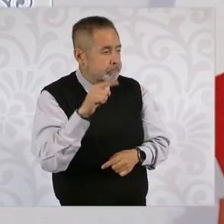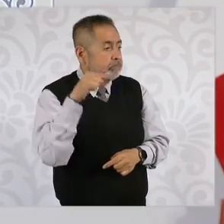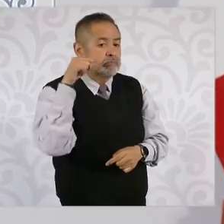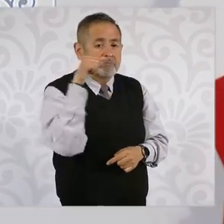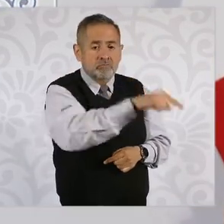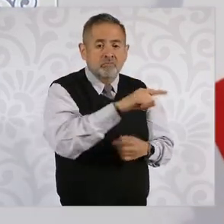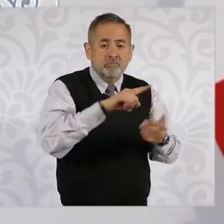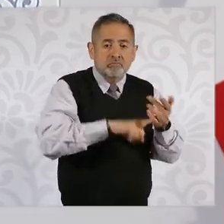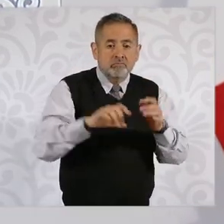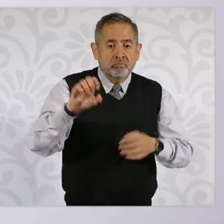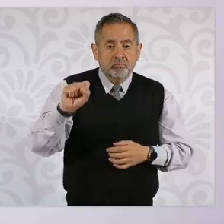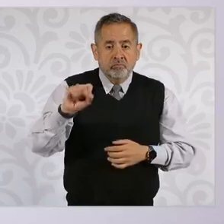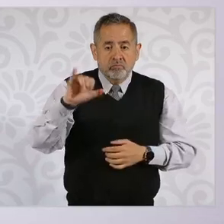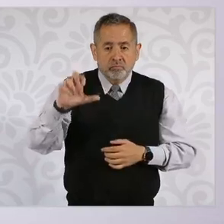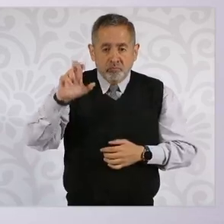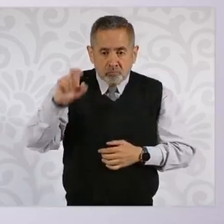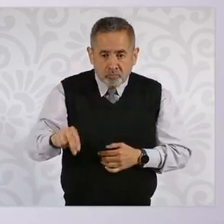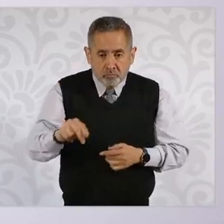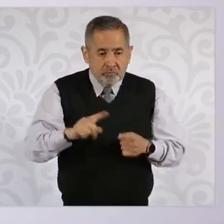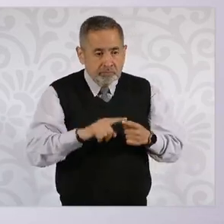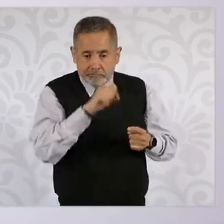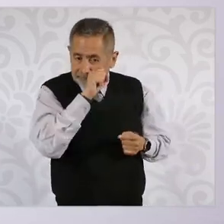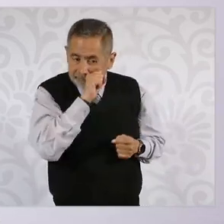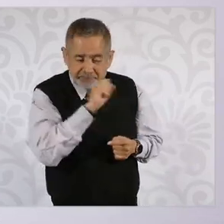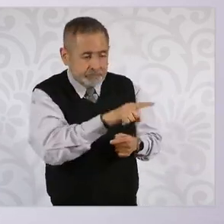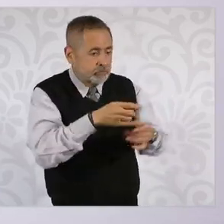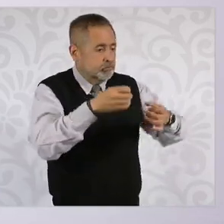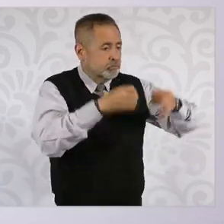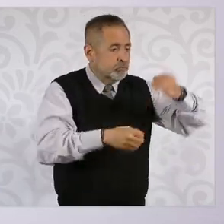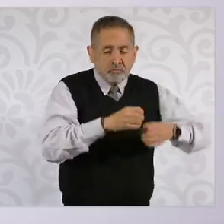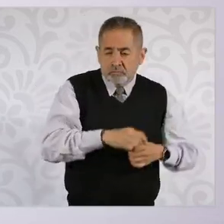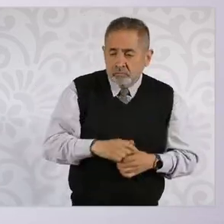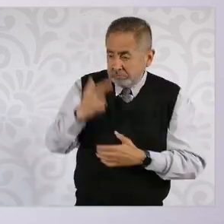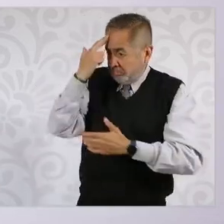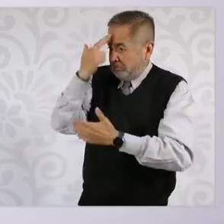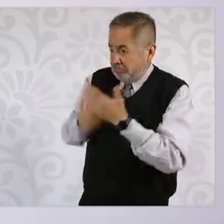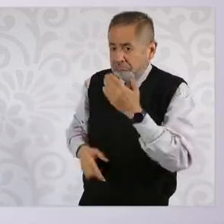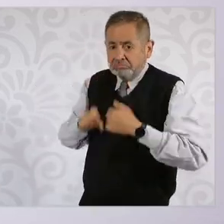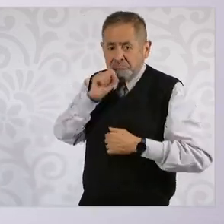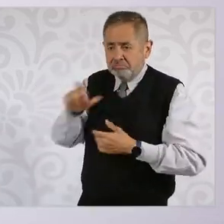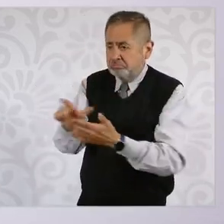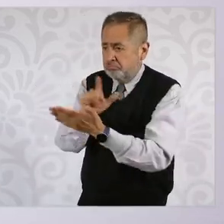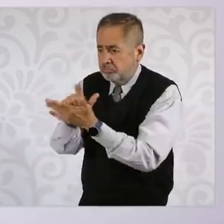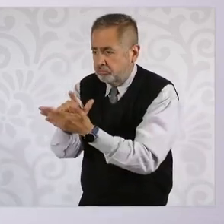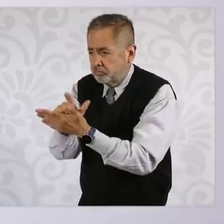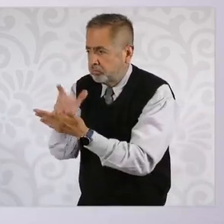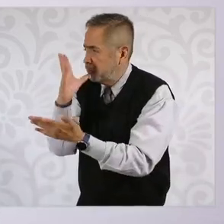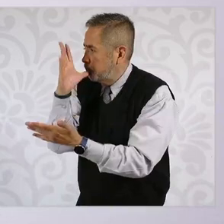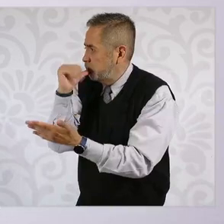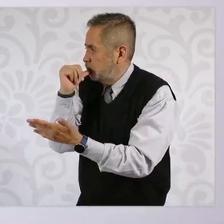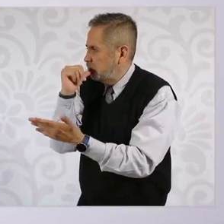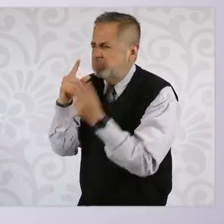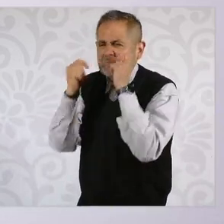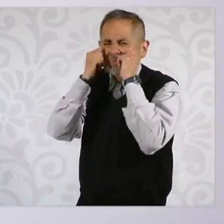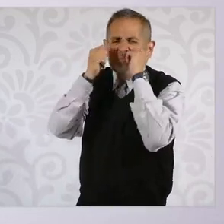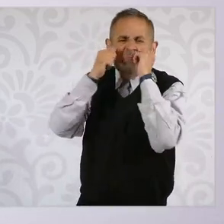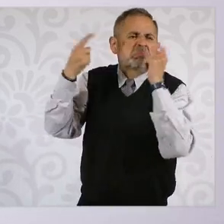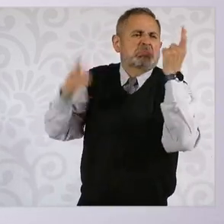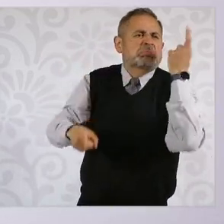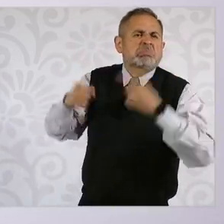propia Corte o los propios jueces violen las leyes que son tan claras.